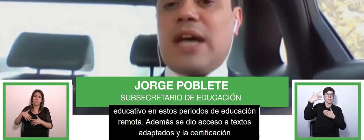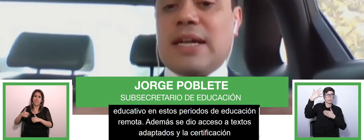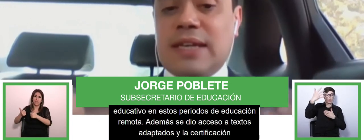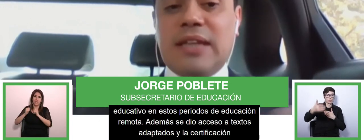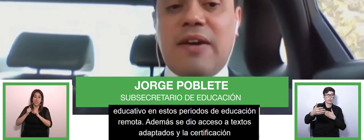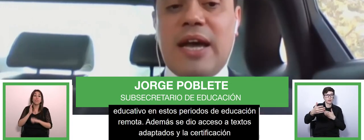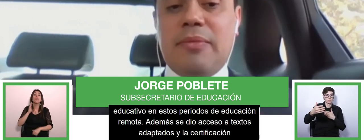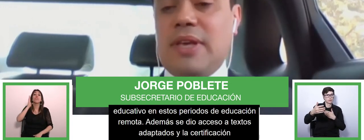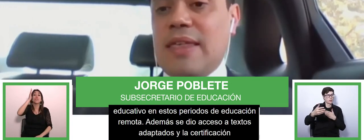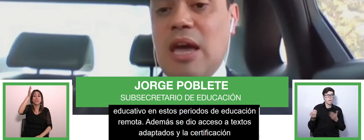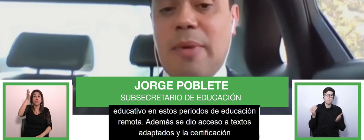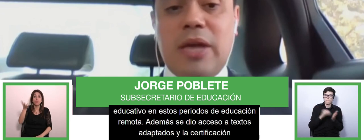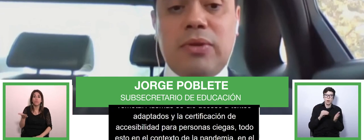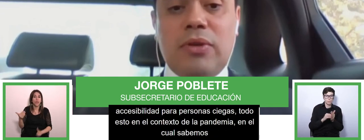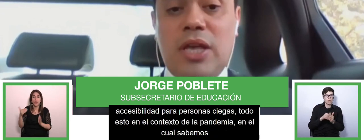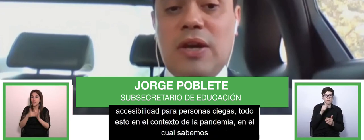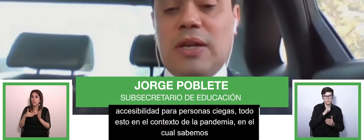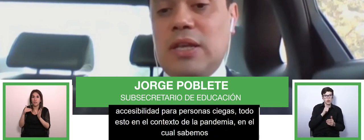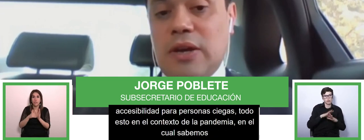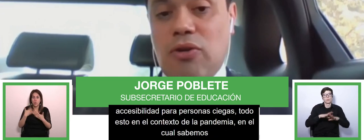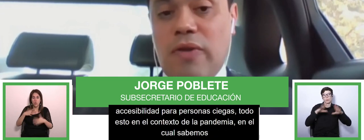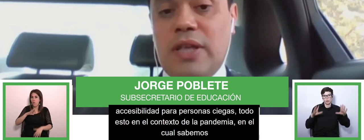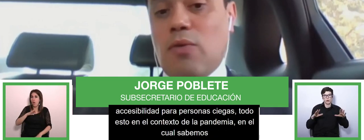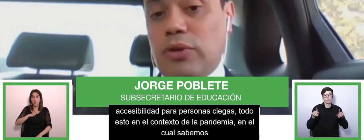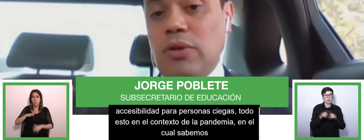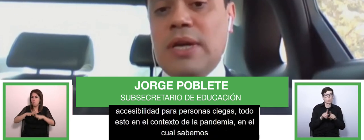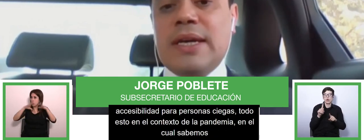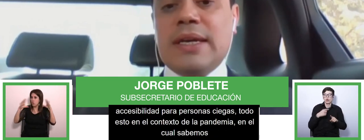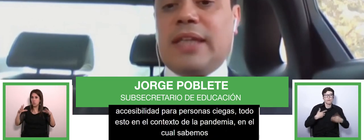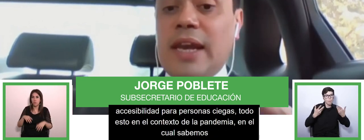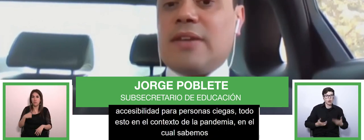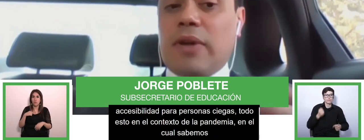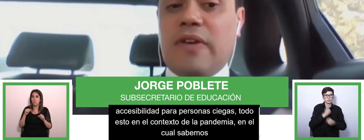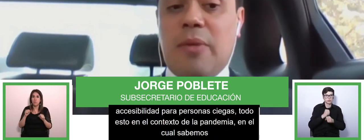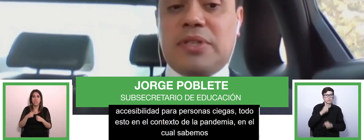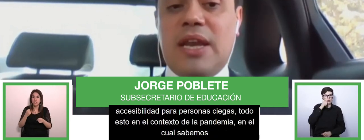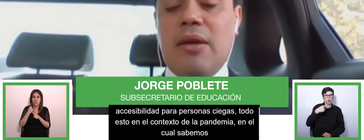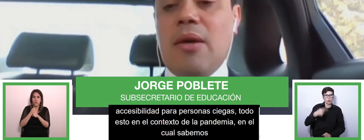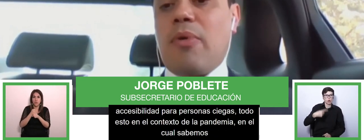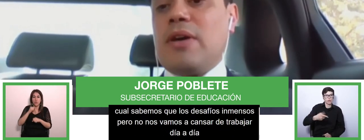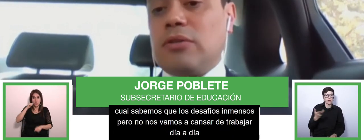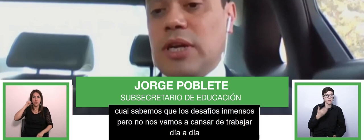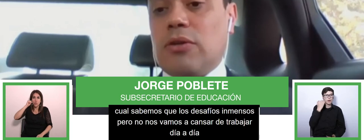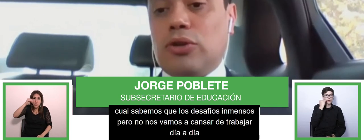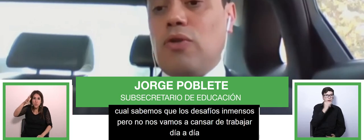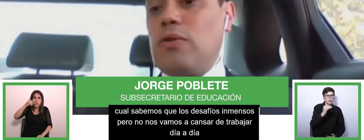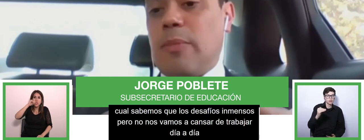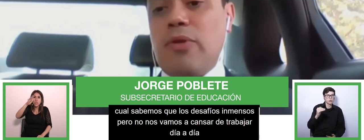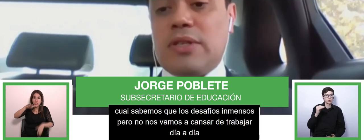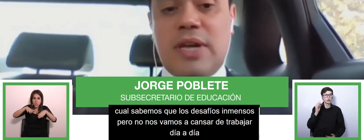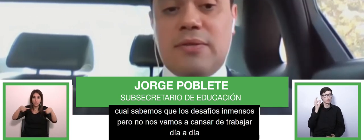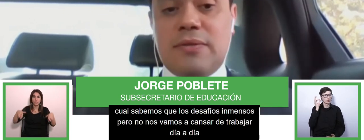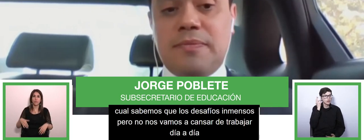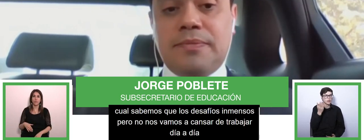no nos vamos a cansar de trabajar día a día para que nuestras niñas niñas y jóvenes y adultos que tienen necesidades educativas especiales puedan contar con todos